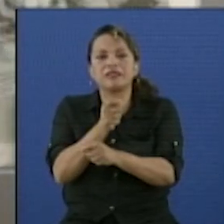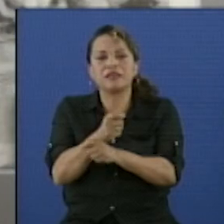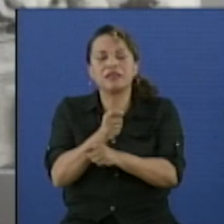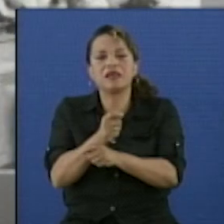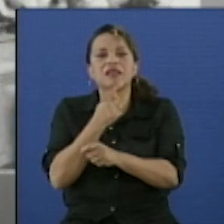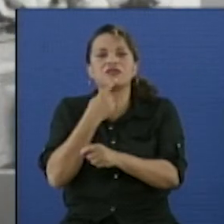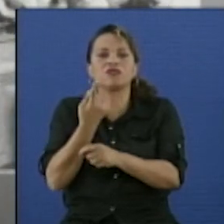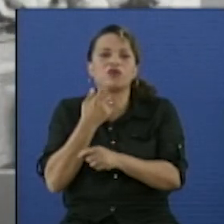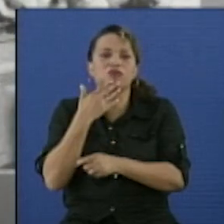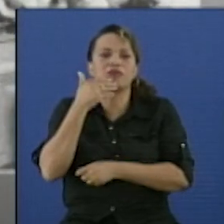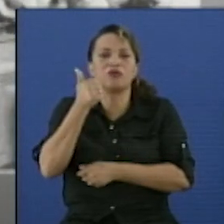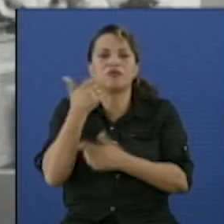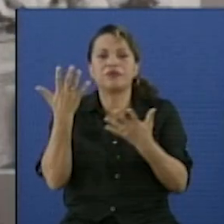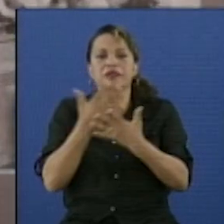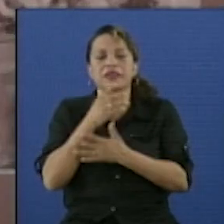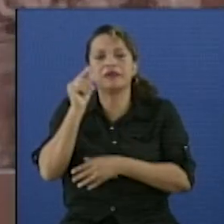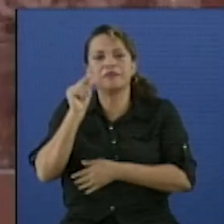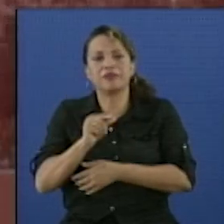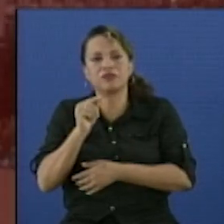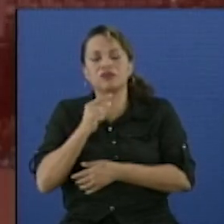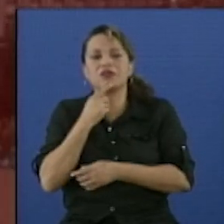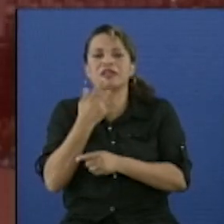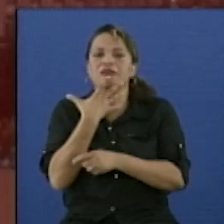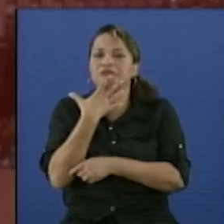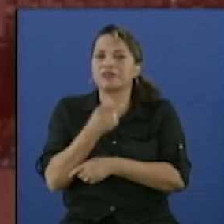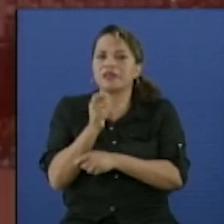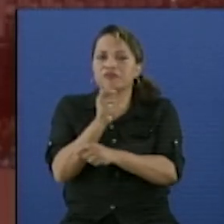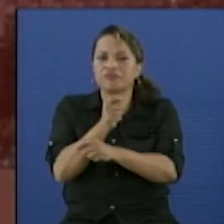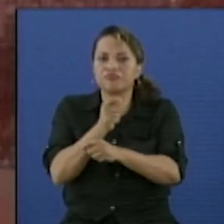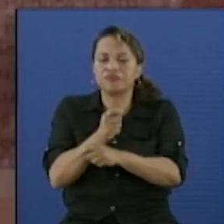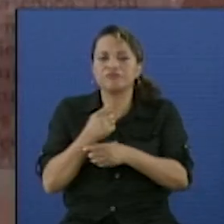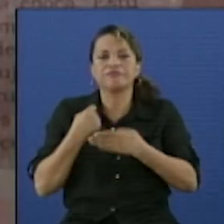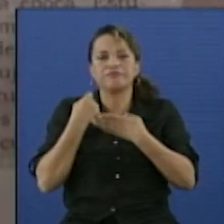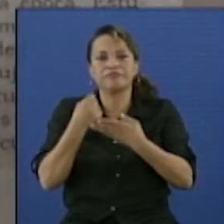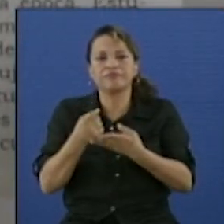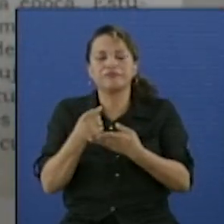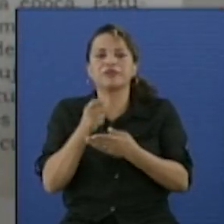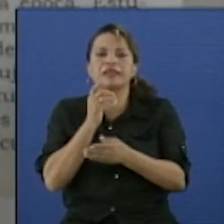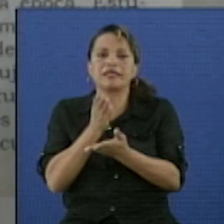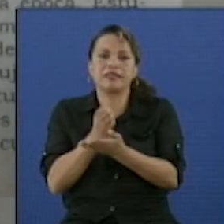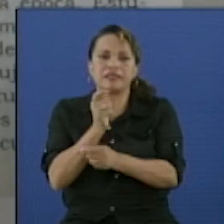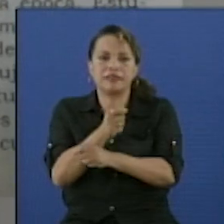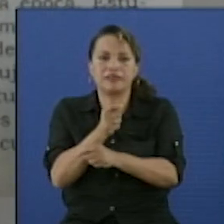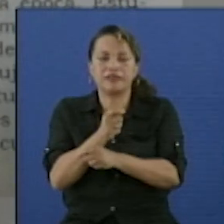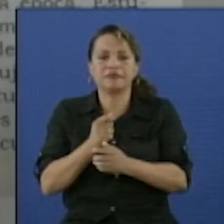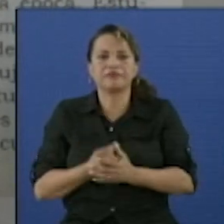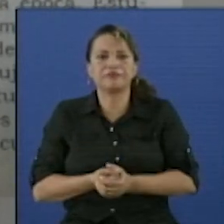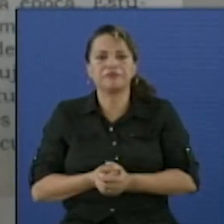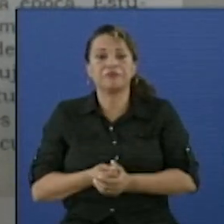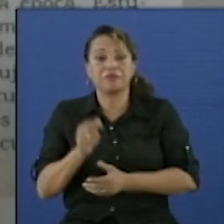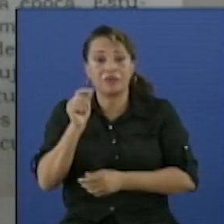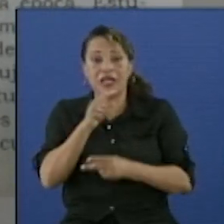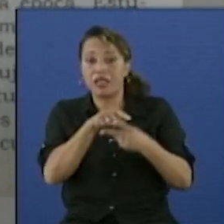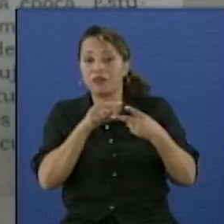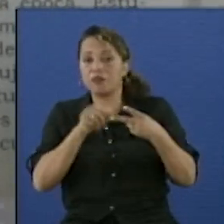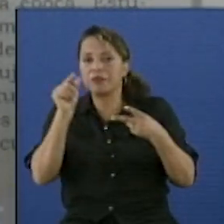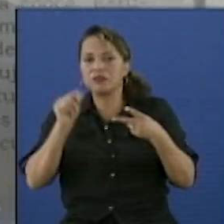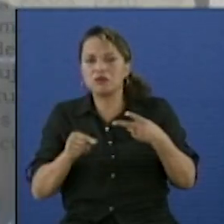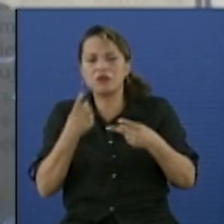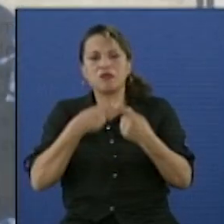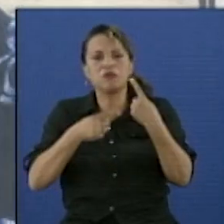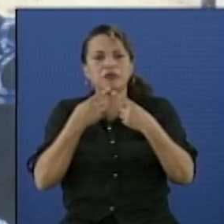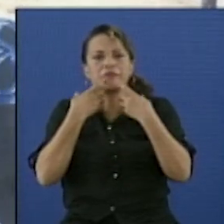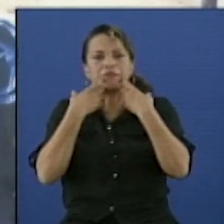apostaron por un magisterio comprometido con el crecimiento del ser humano. Arturo Montori Césped es una figura notable en el campo